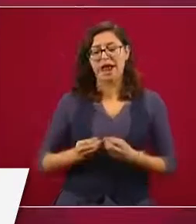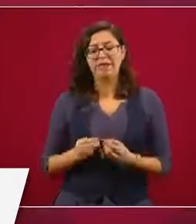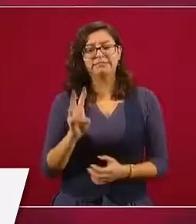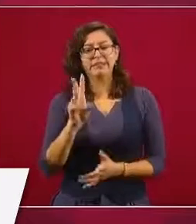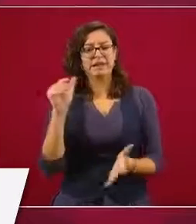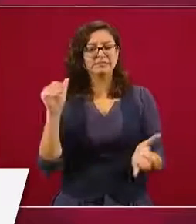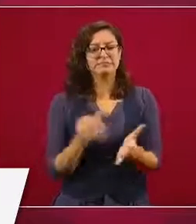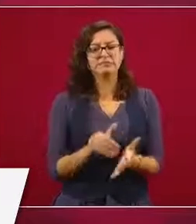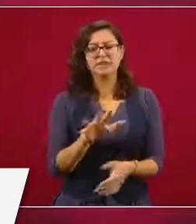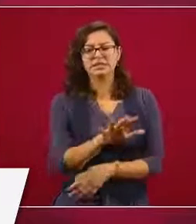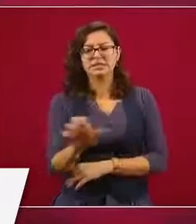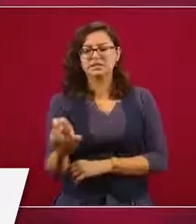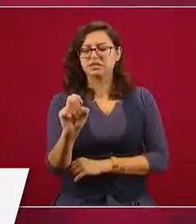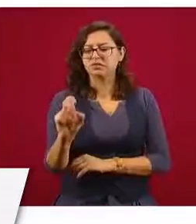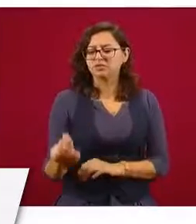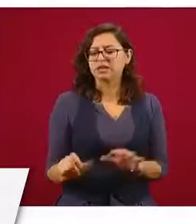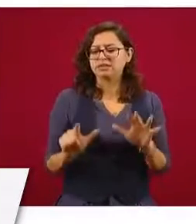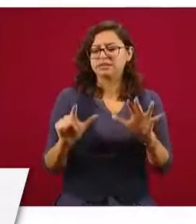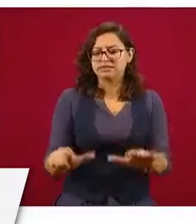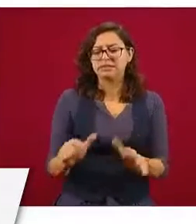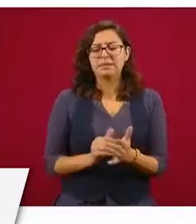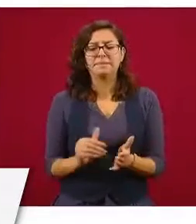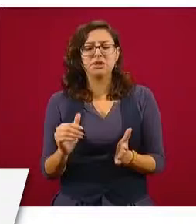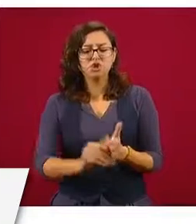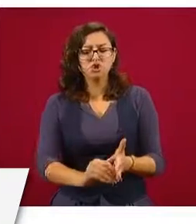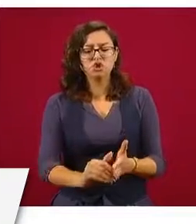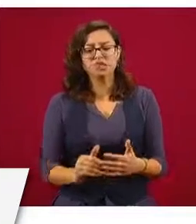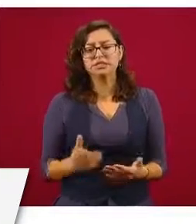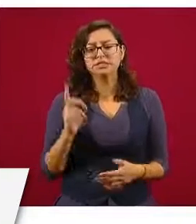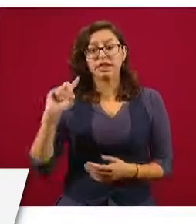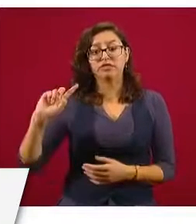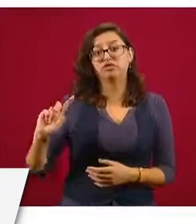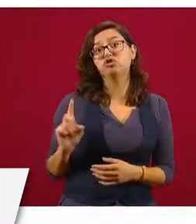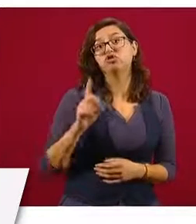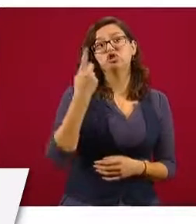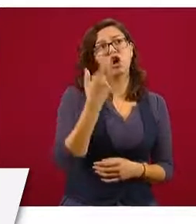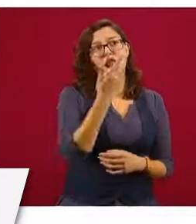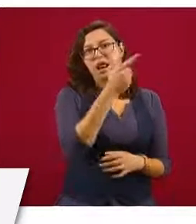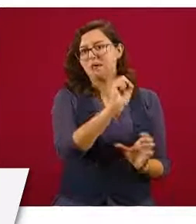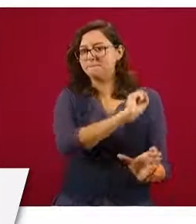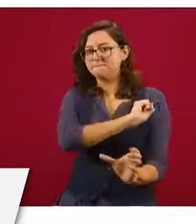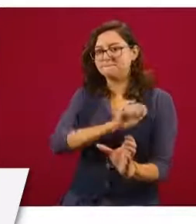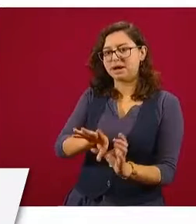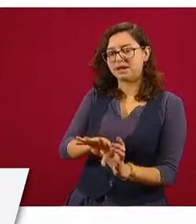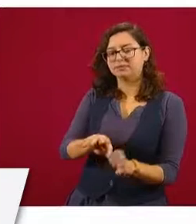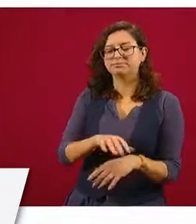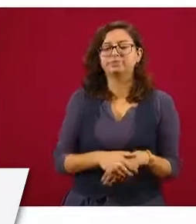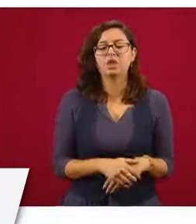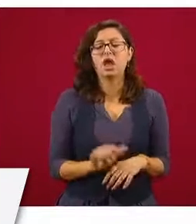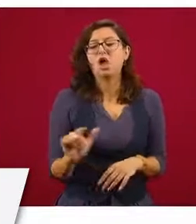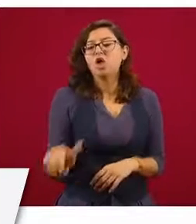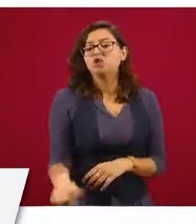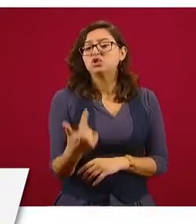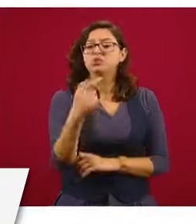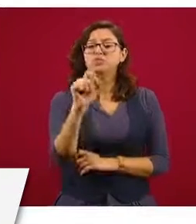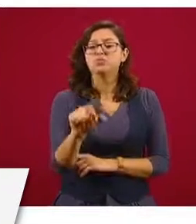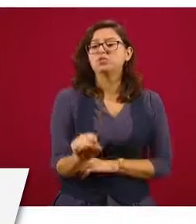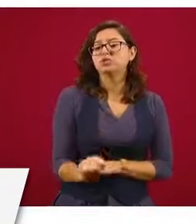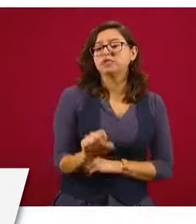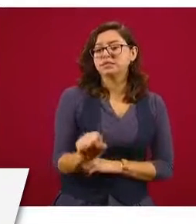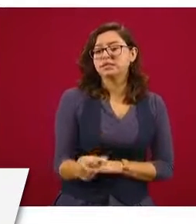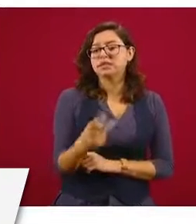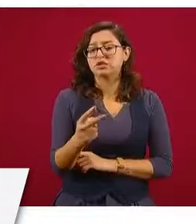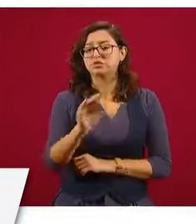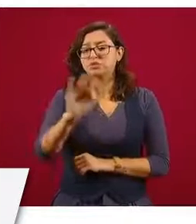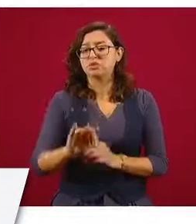537 millones de dólares, aumentó 12.62 por ciento